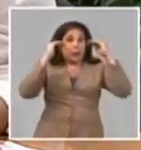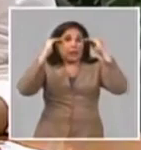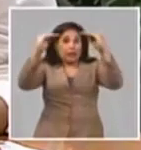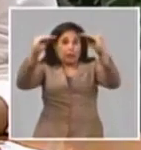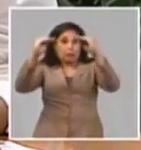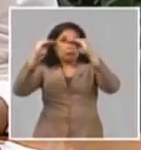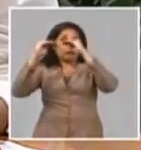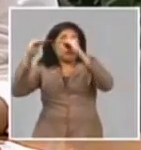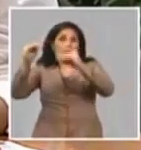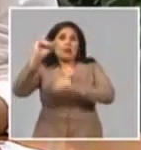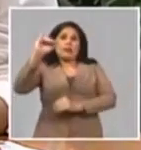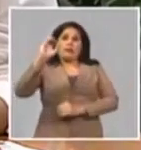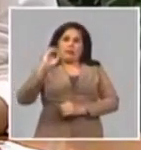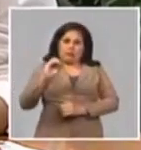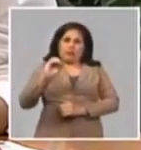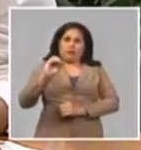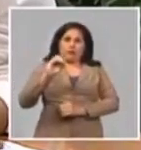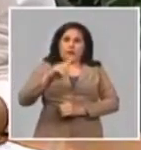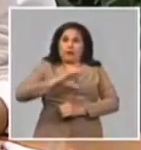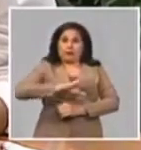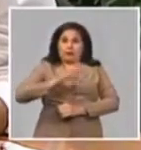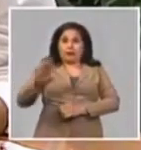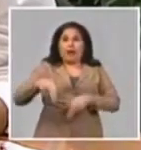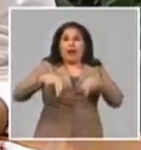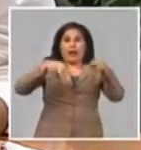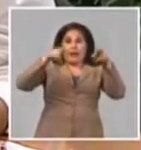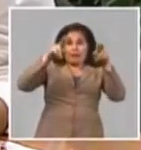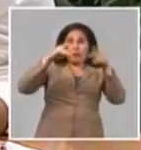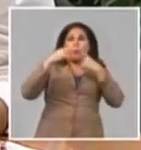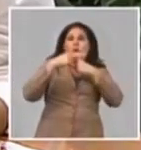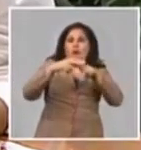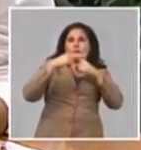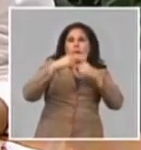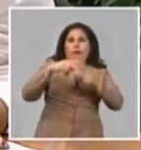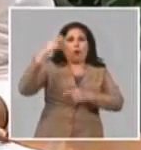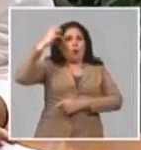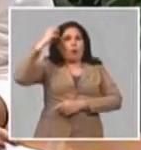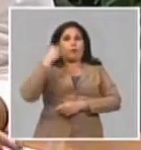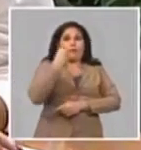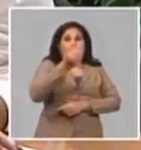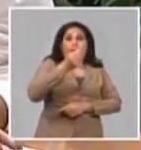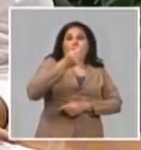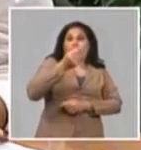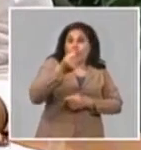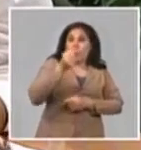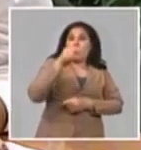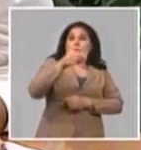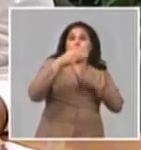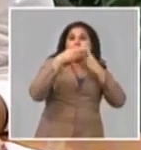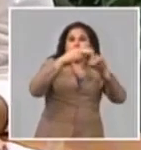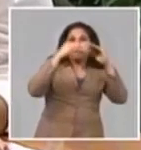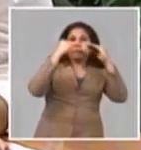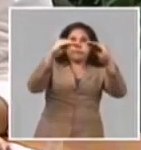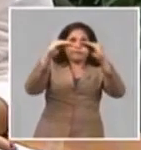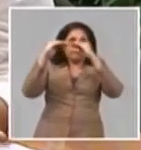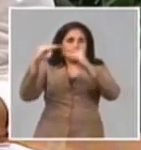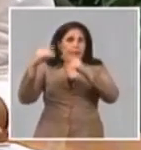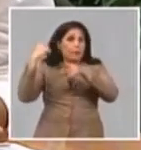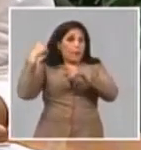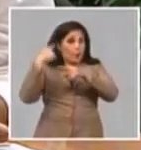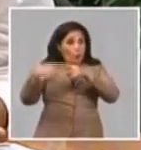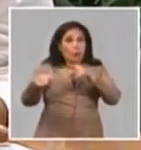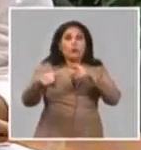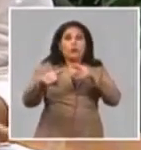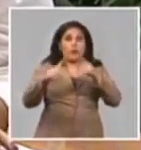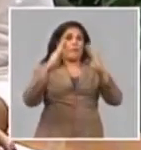estas acciones hay 60 que se resolvieron por esta vía. Acciones de rehabilitación son